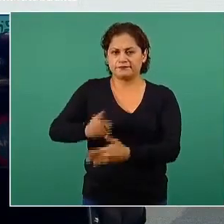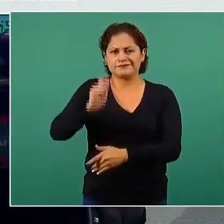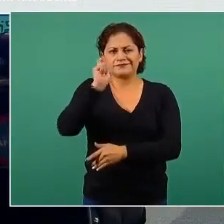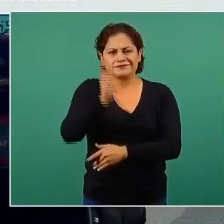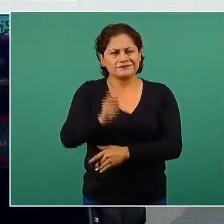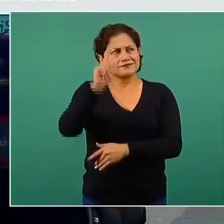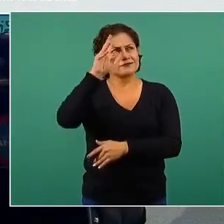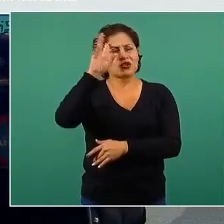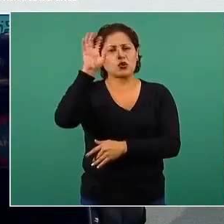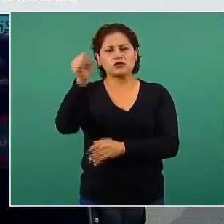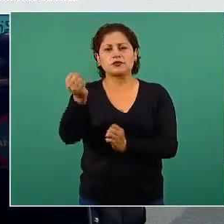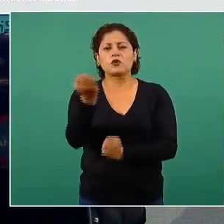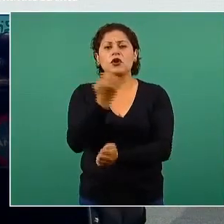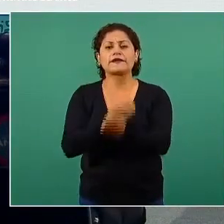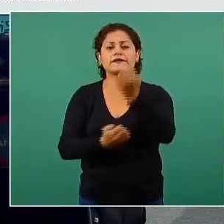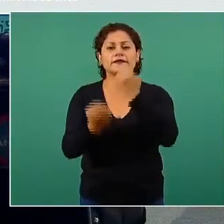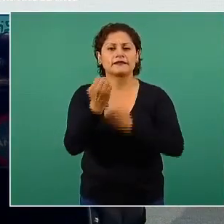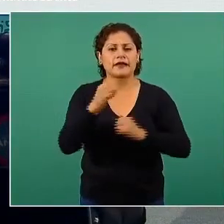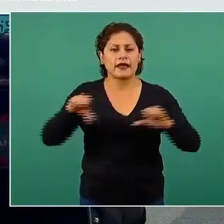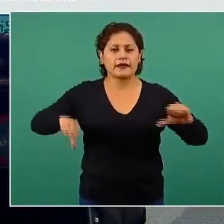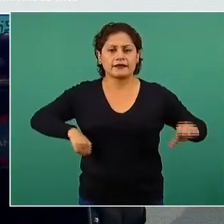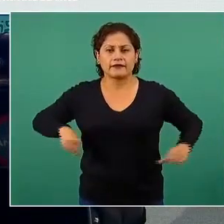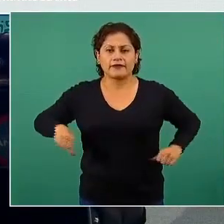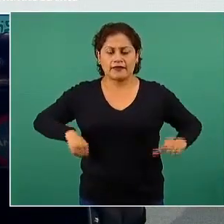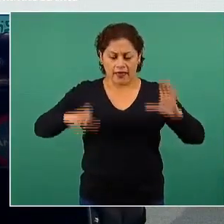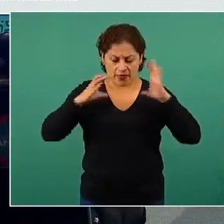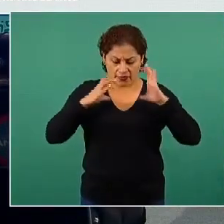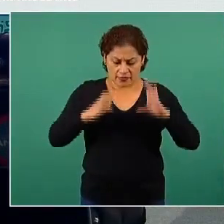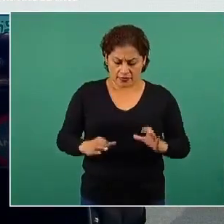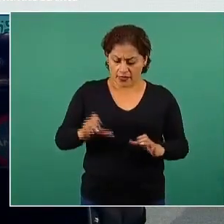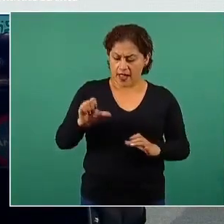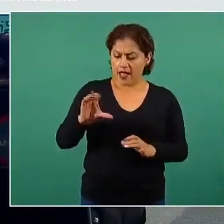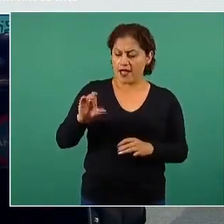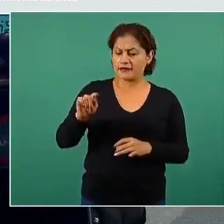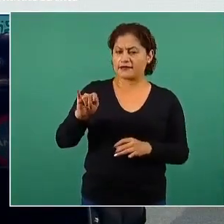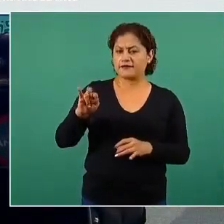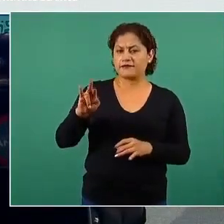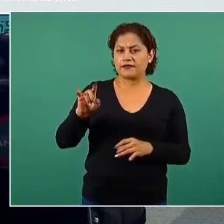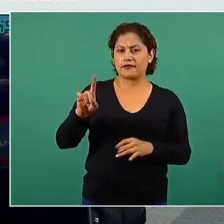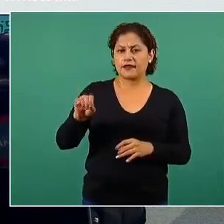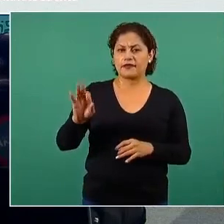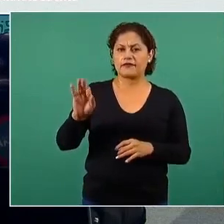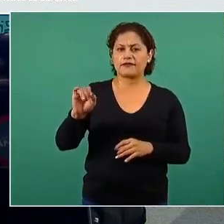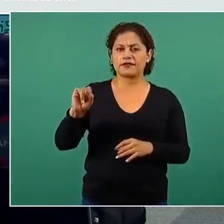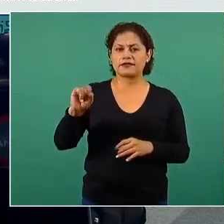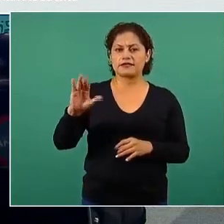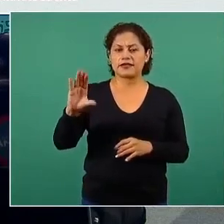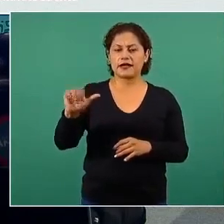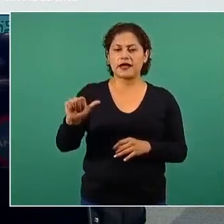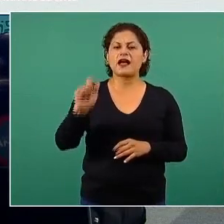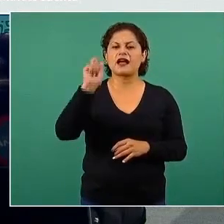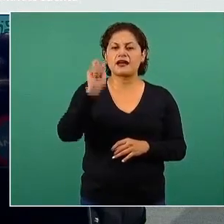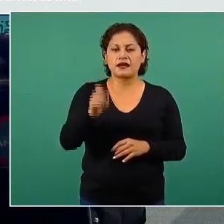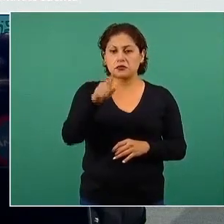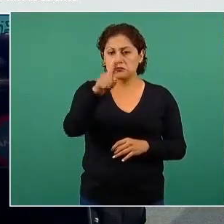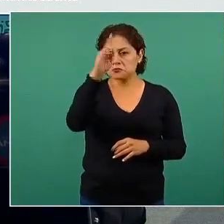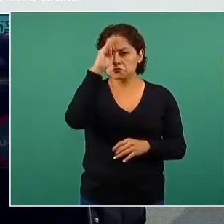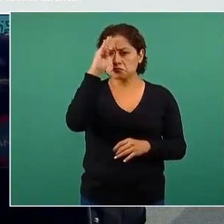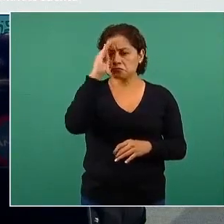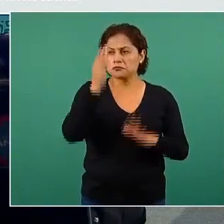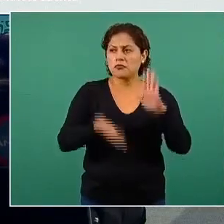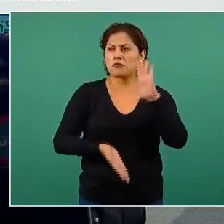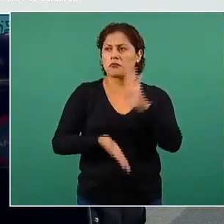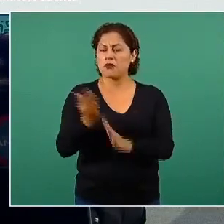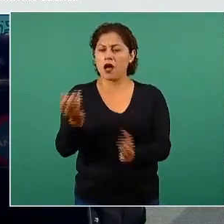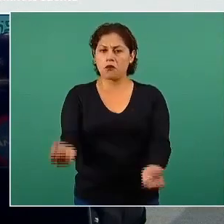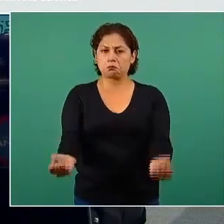cuando nosotros estamos hablando de actividad física, hay que tener claro que no es necesario ir a un gimnasio, no es necesario